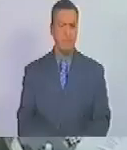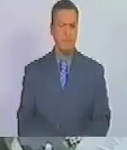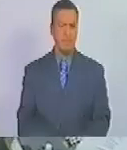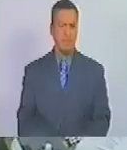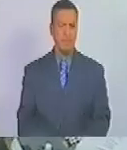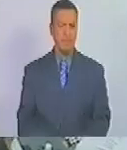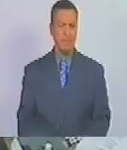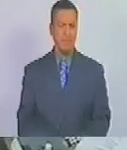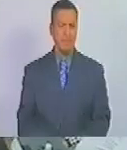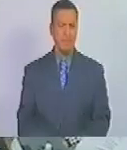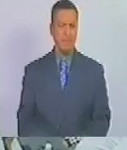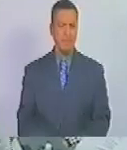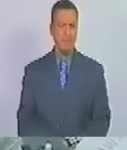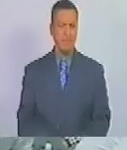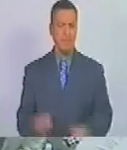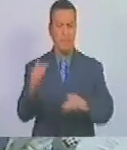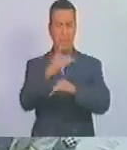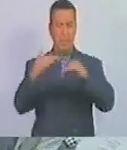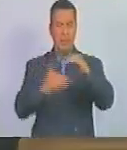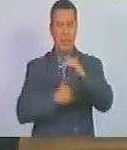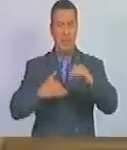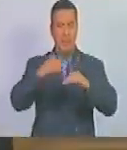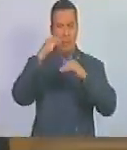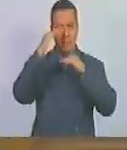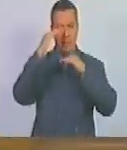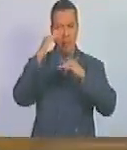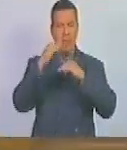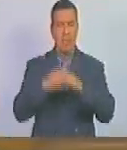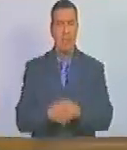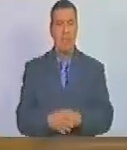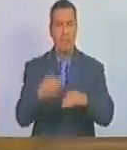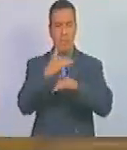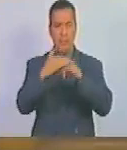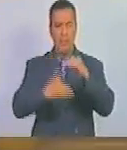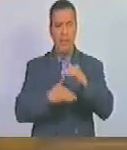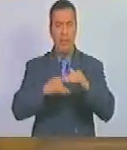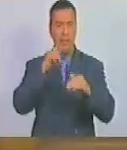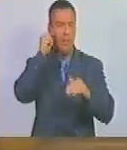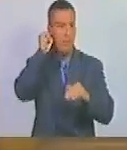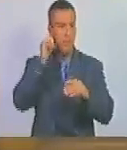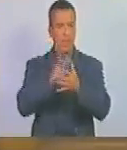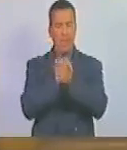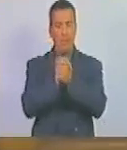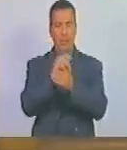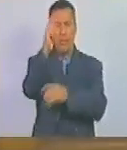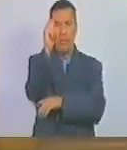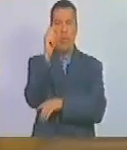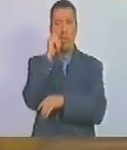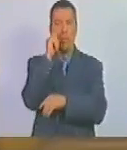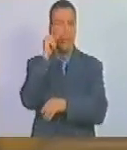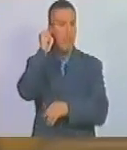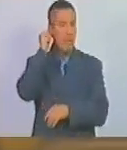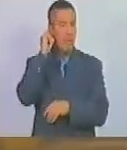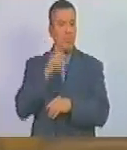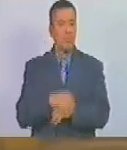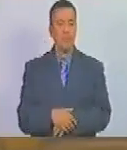ciudadano vicepresidente ciudadana vicepresidenta colegas diputados diputadas hoy nos